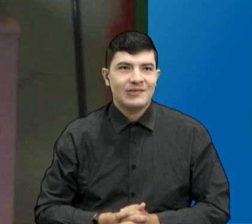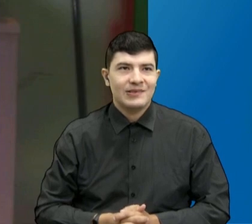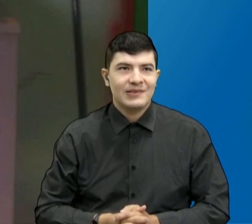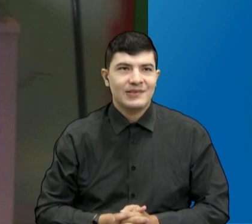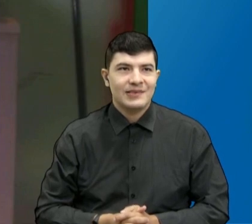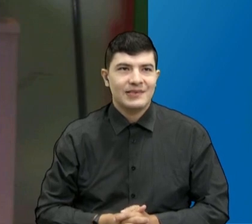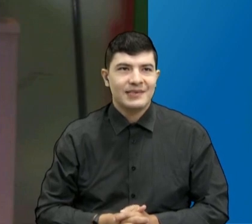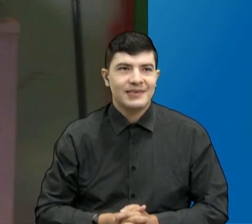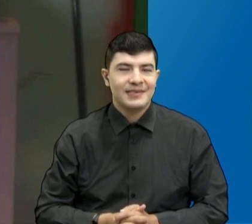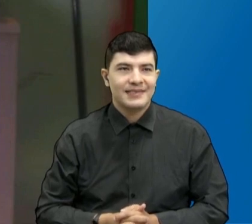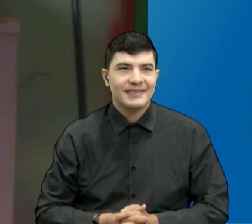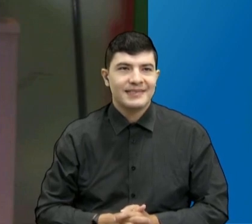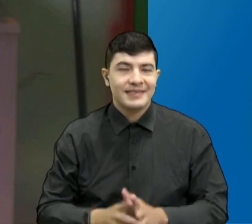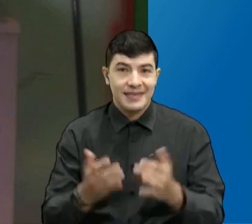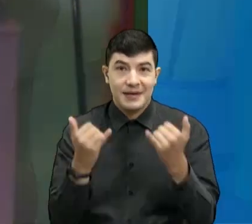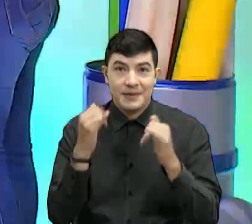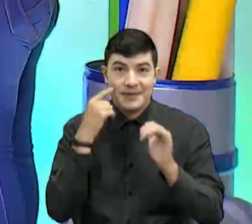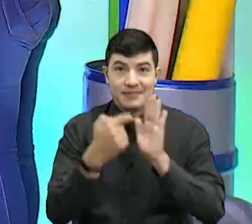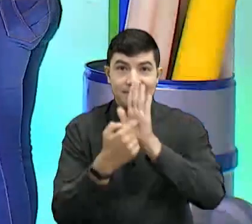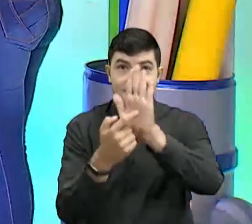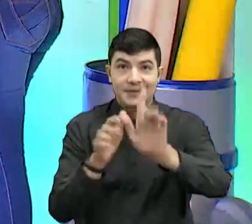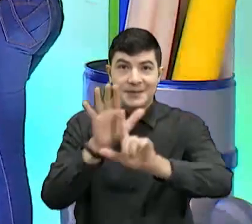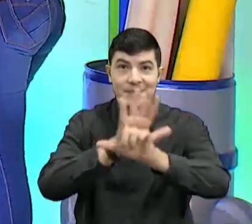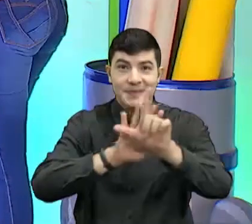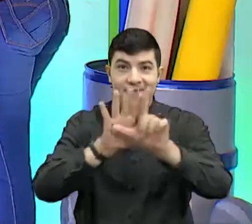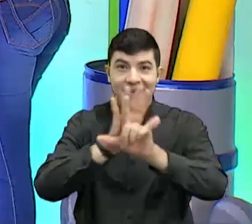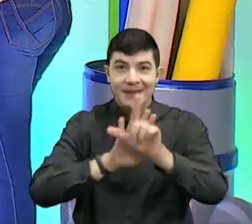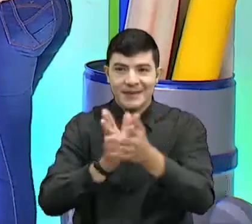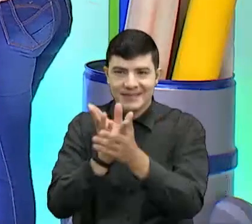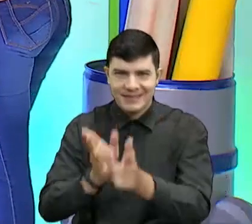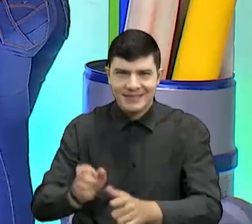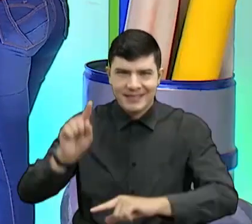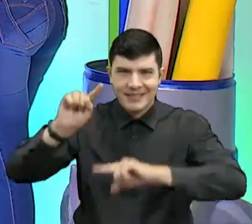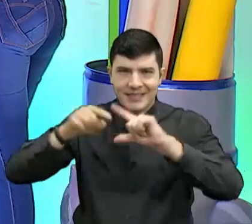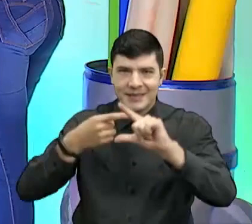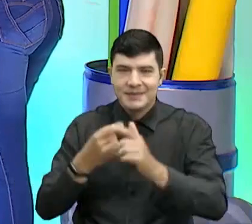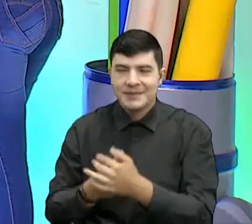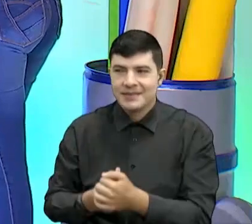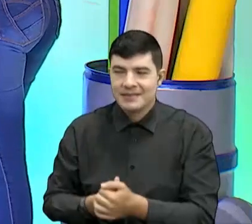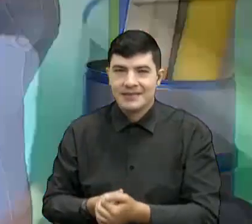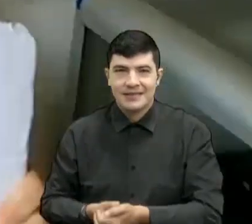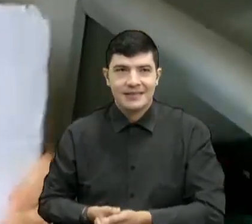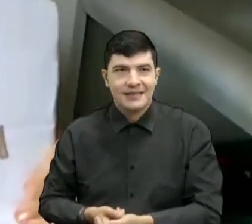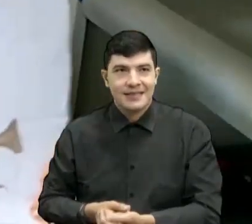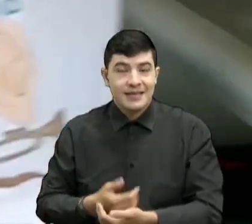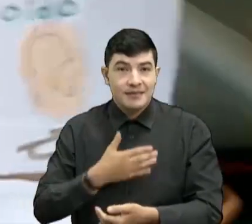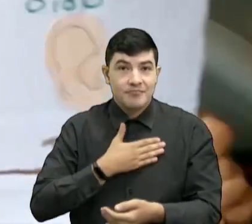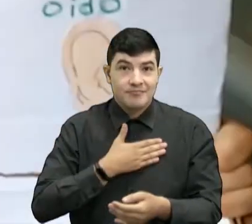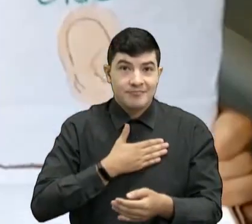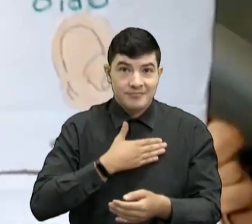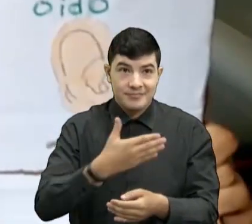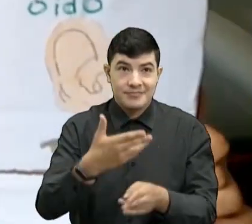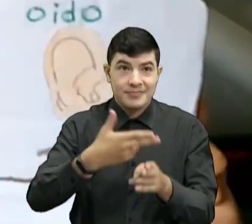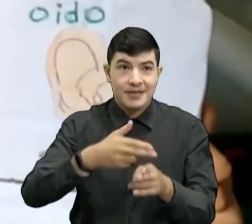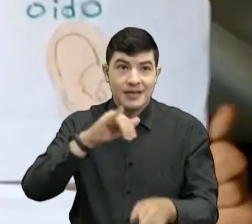Vamos a ver un videíto que los chicos nos enviaron. ¿Listo? A ver, miramos. Gracias. Mi nombre es Jonathan. Jonathan, es un saludo para de